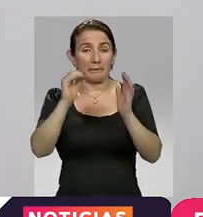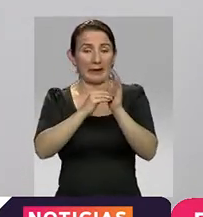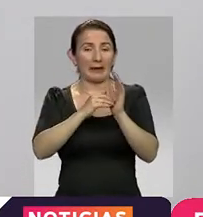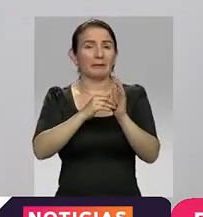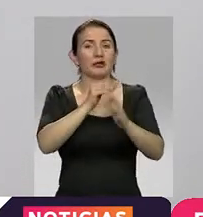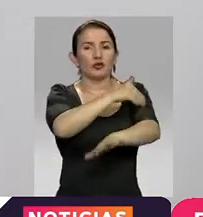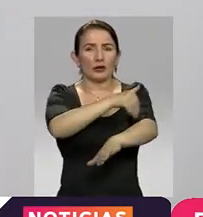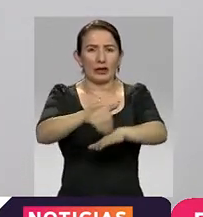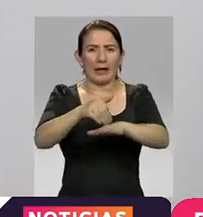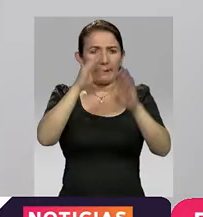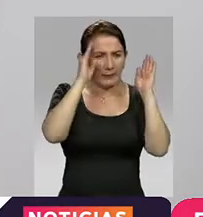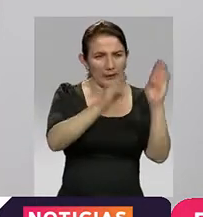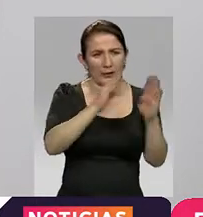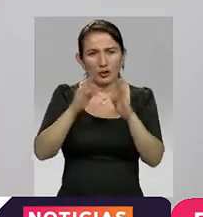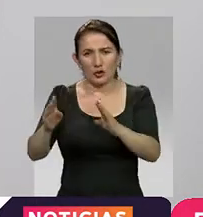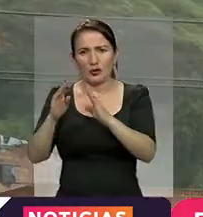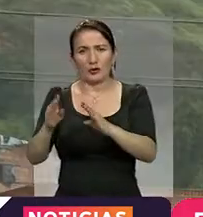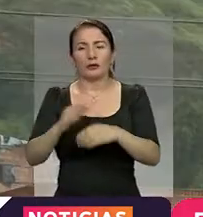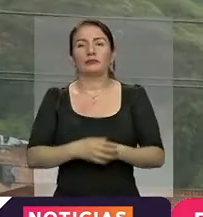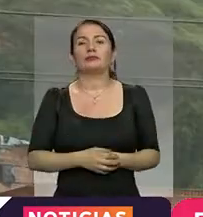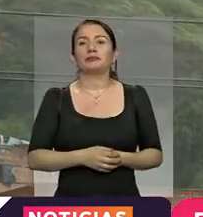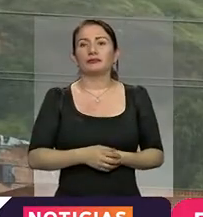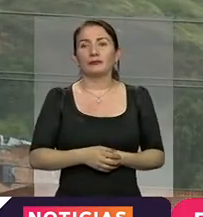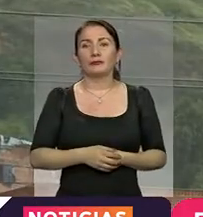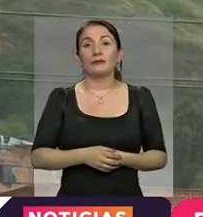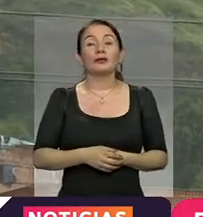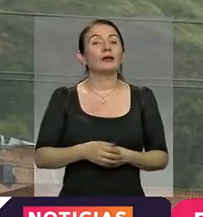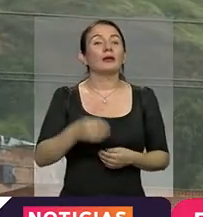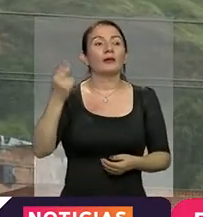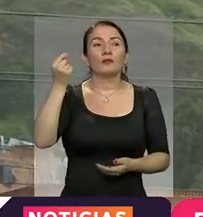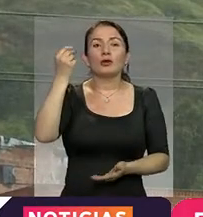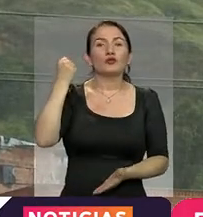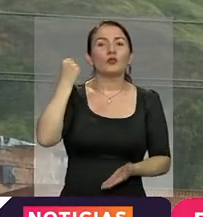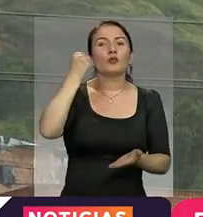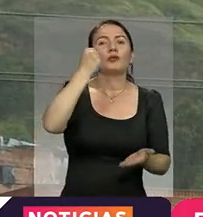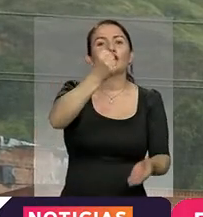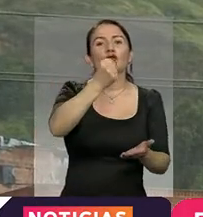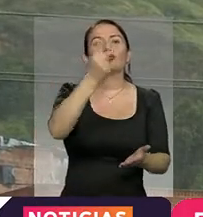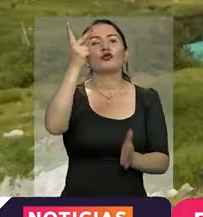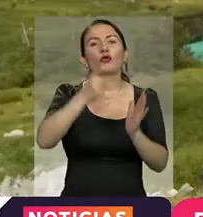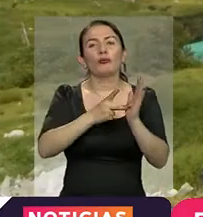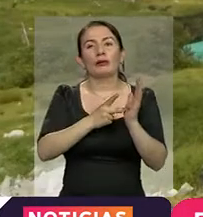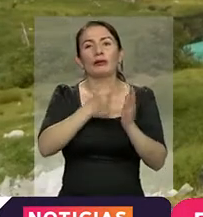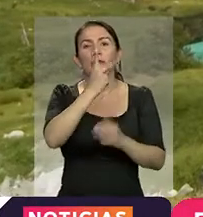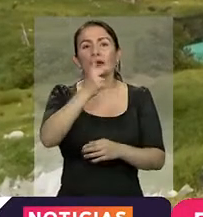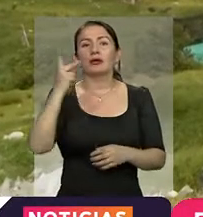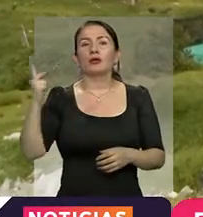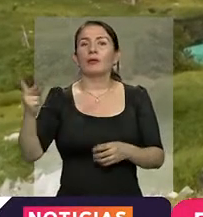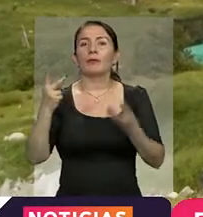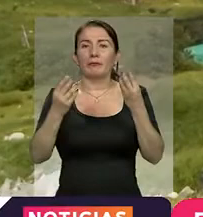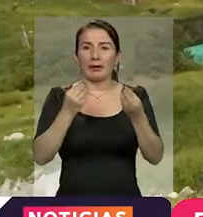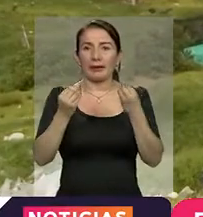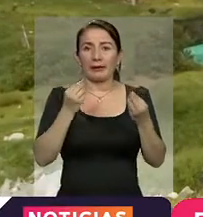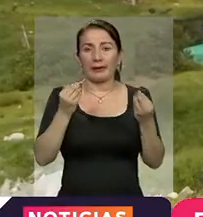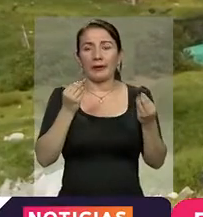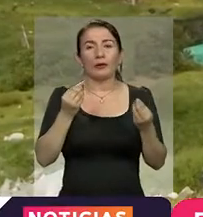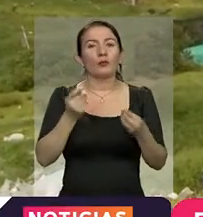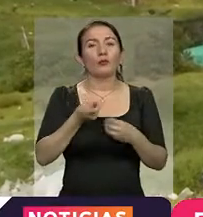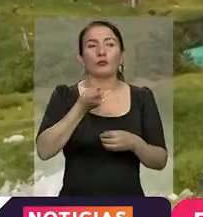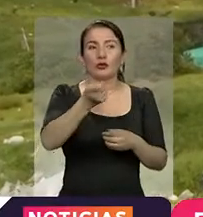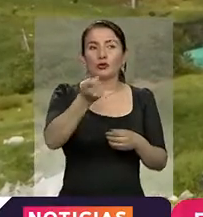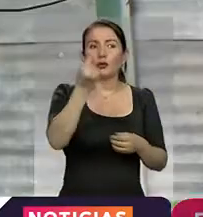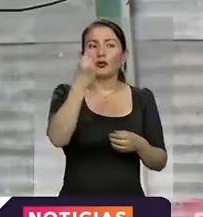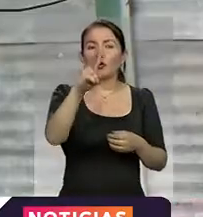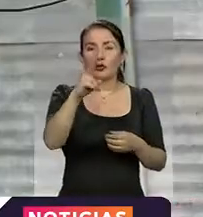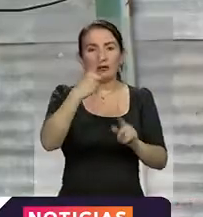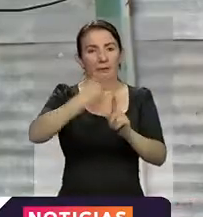a más de 850 mil hogares de la ciudad. El presupuesto para la vigencia de 2022 quedó garantizado para atender por espacio de los próximos 12